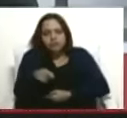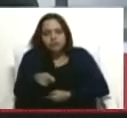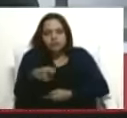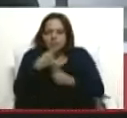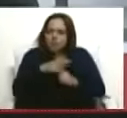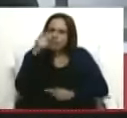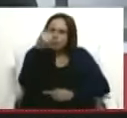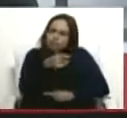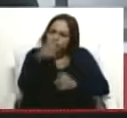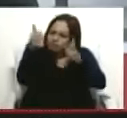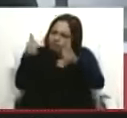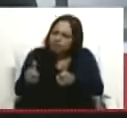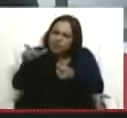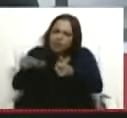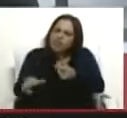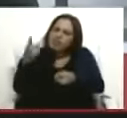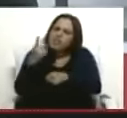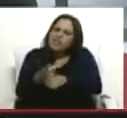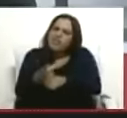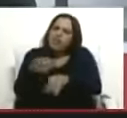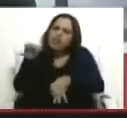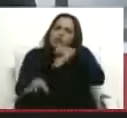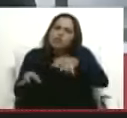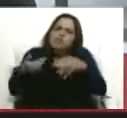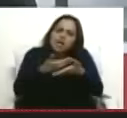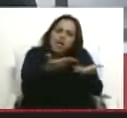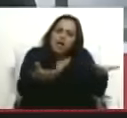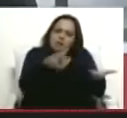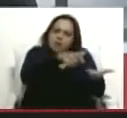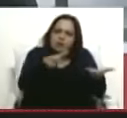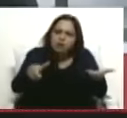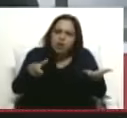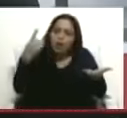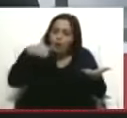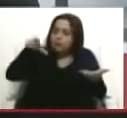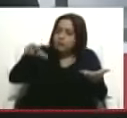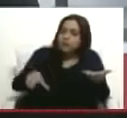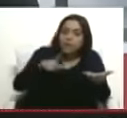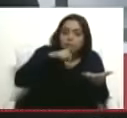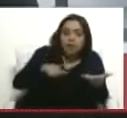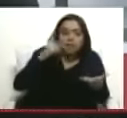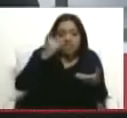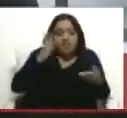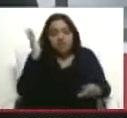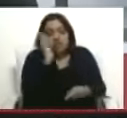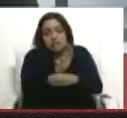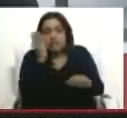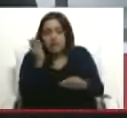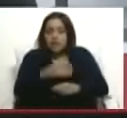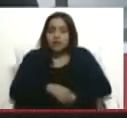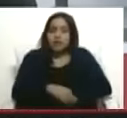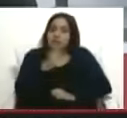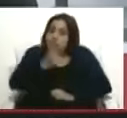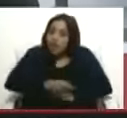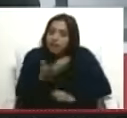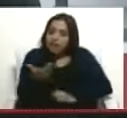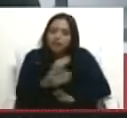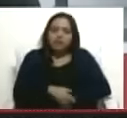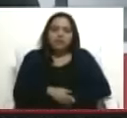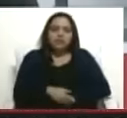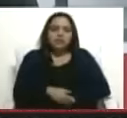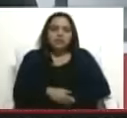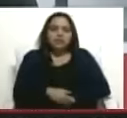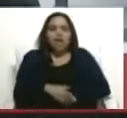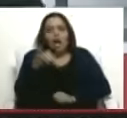favorecer al débil jurídico, al que ha cometido el delito, sancionarlo. Y si hay